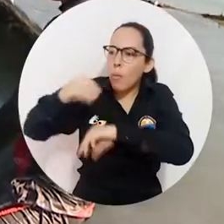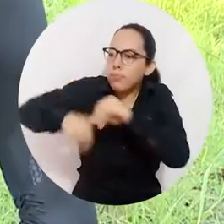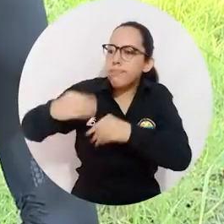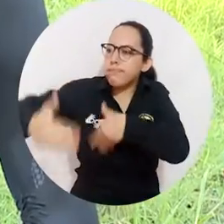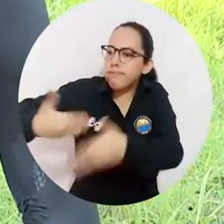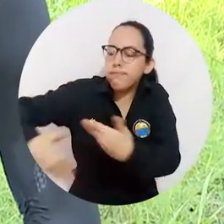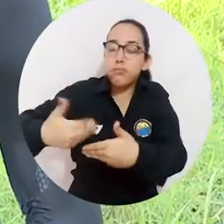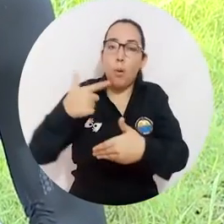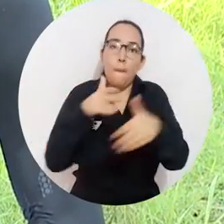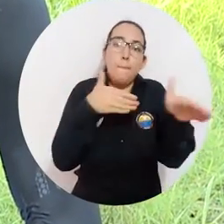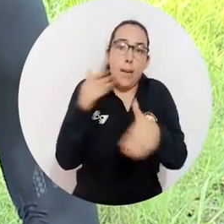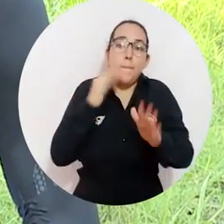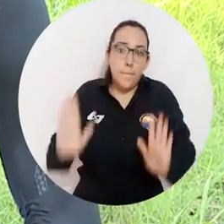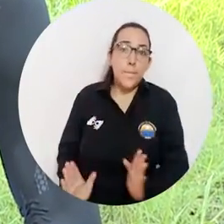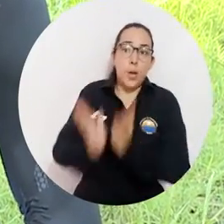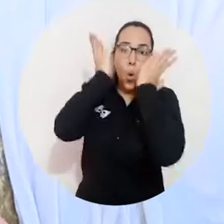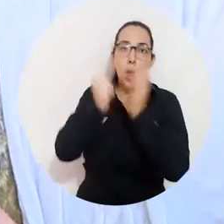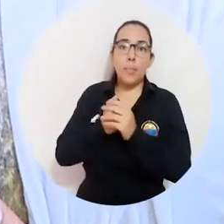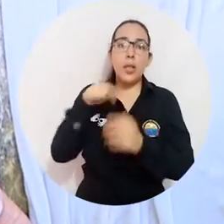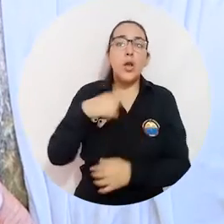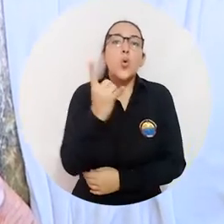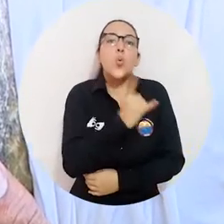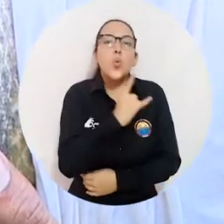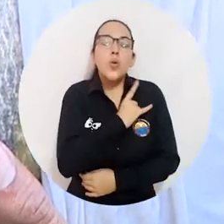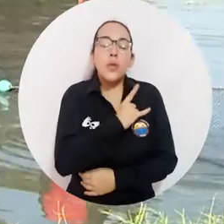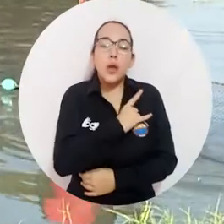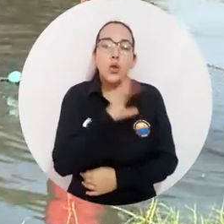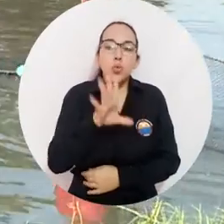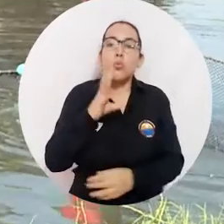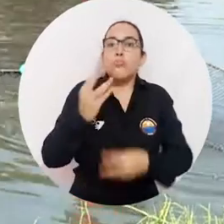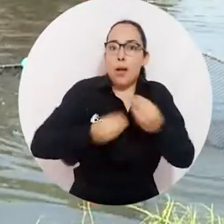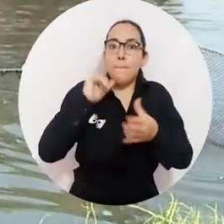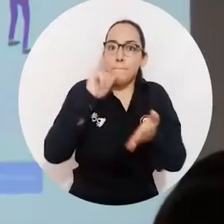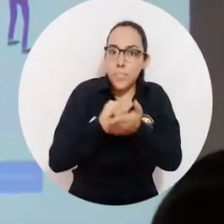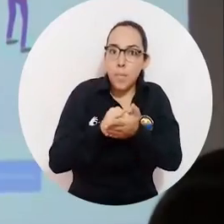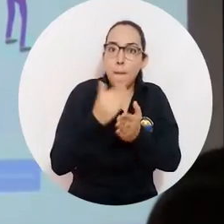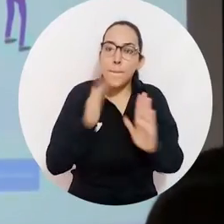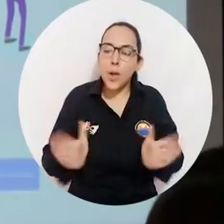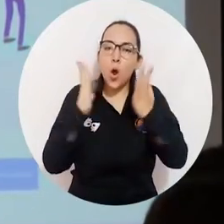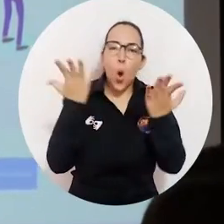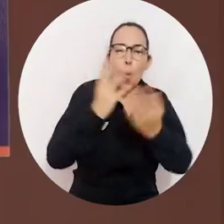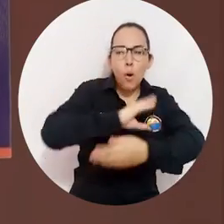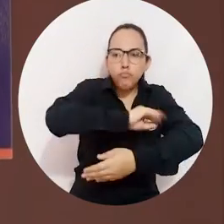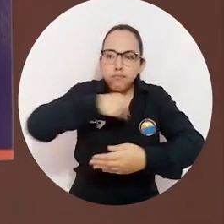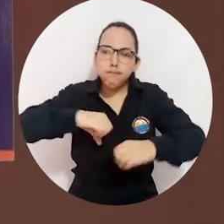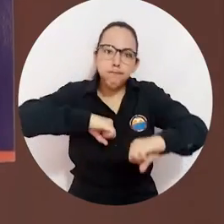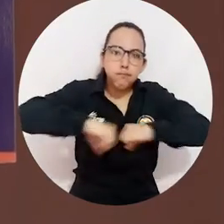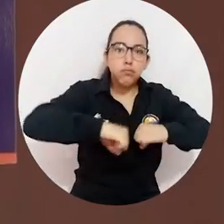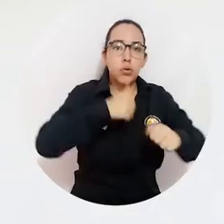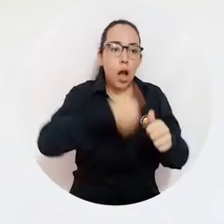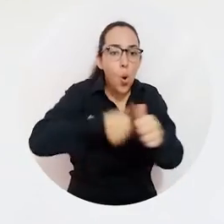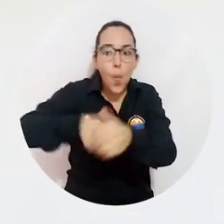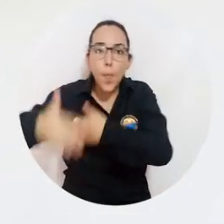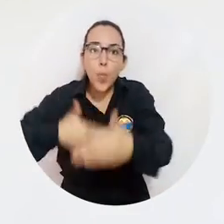proyectos harán parte por supuesto de un plan de mejoramiento que la universidad concibe como su quehacer de mejorar la ejecución de